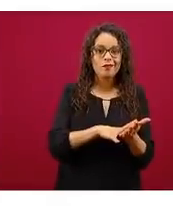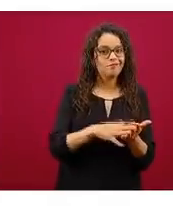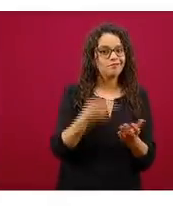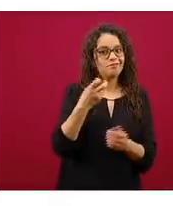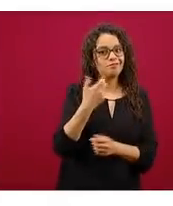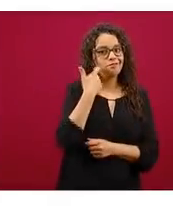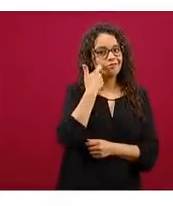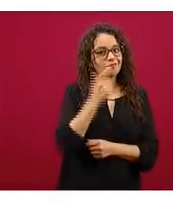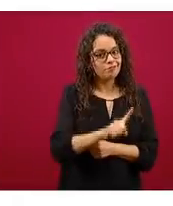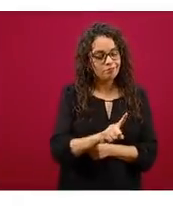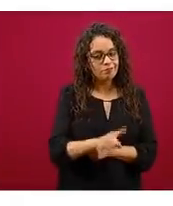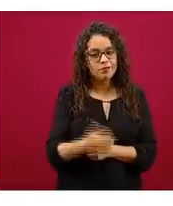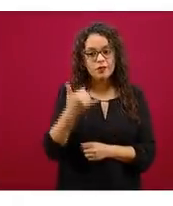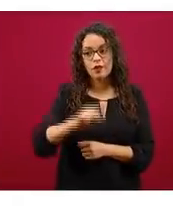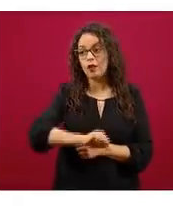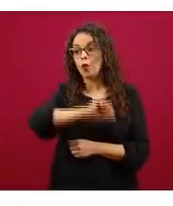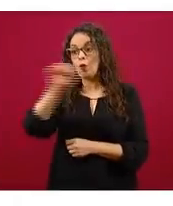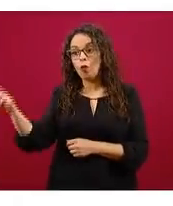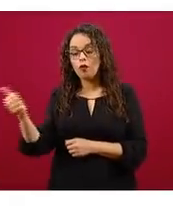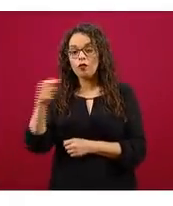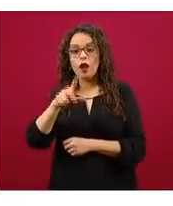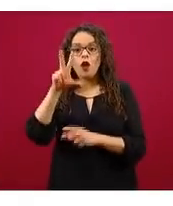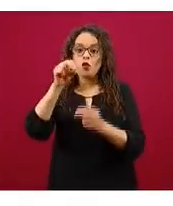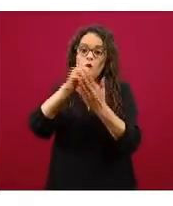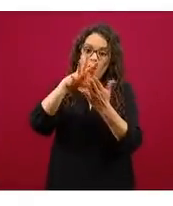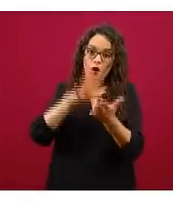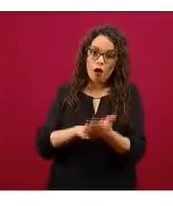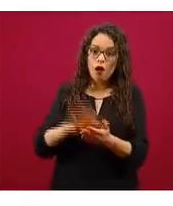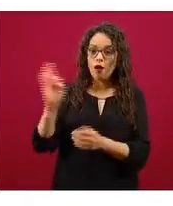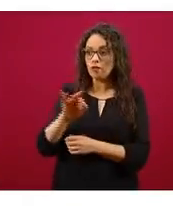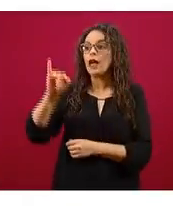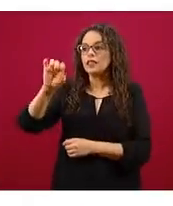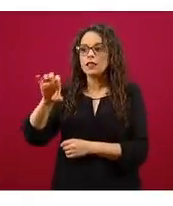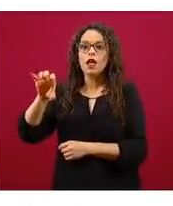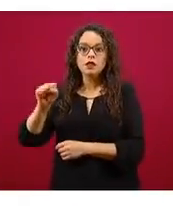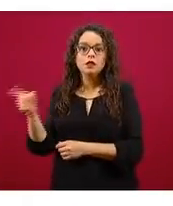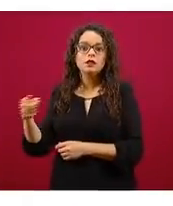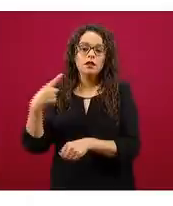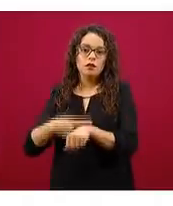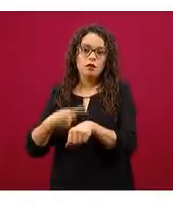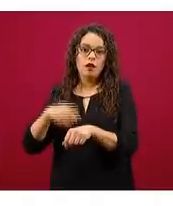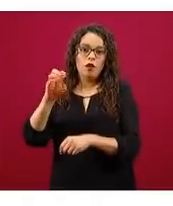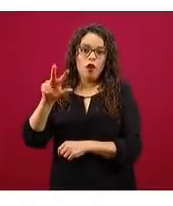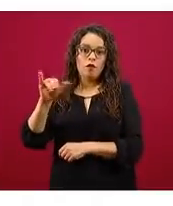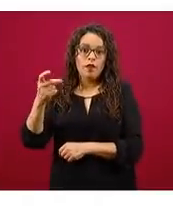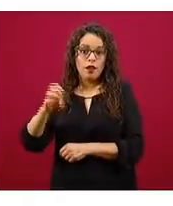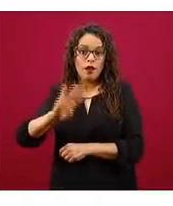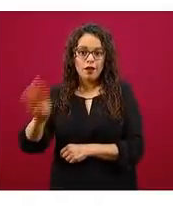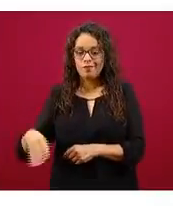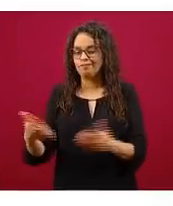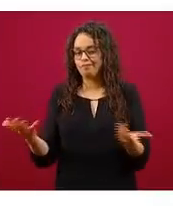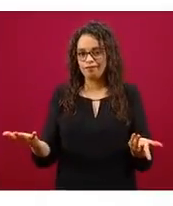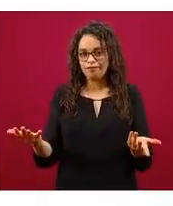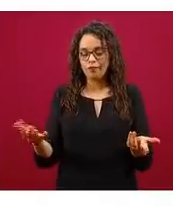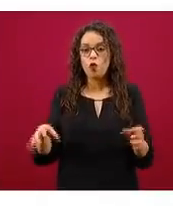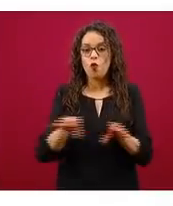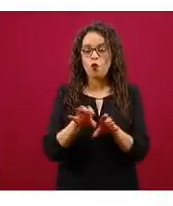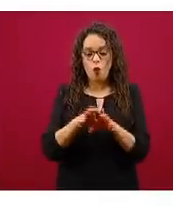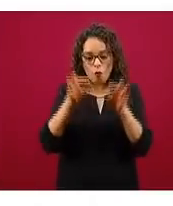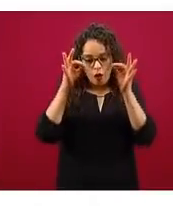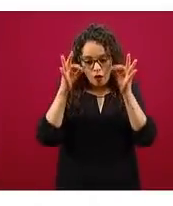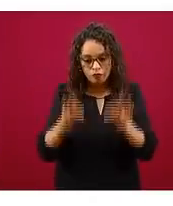defunción que sí sea COVID, de tal manera que tiene que pasar un proceso de validación para que esto pueda quedar registrado adecuadamente.